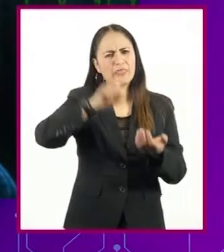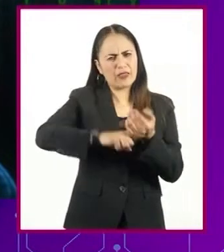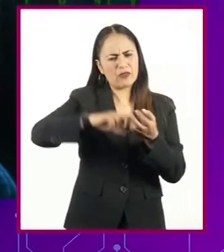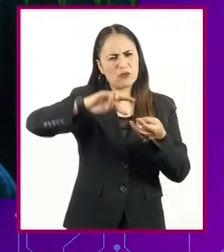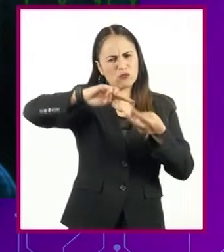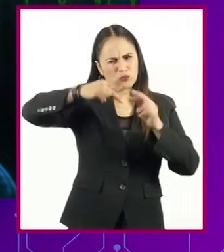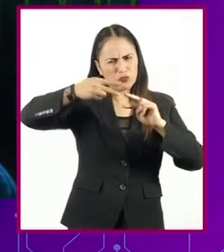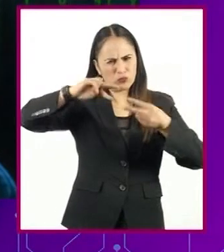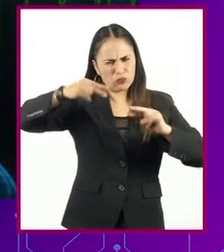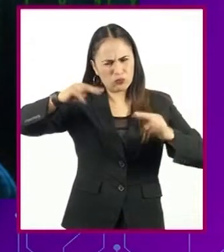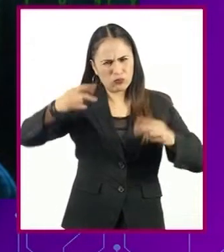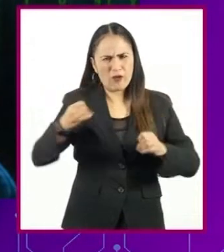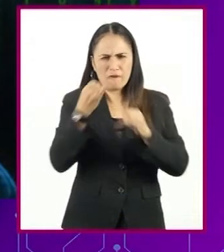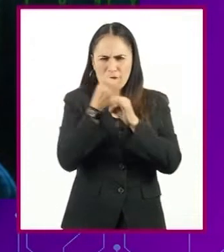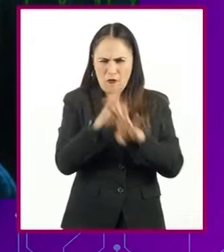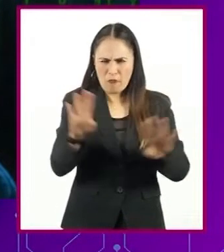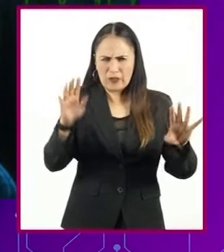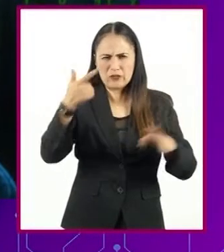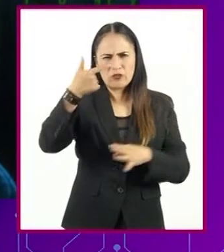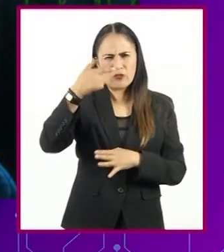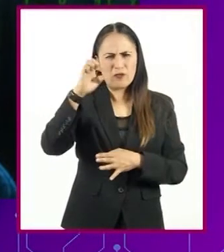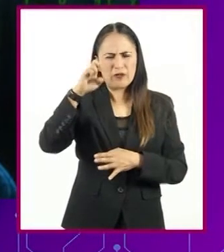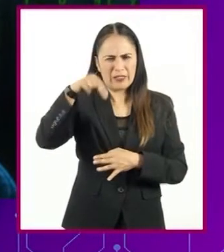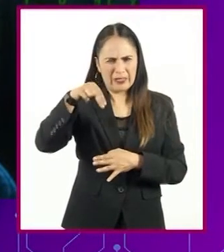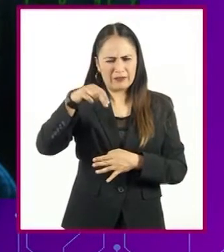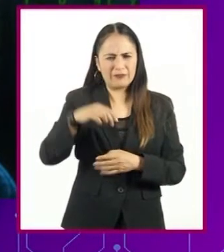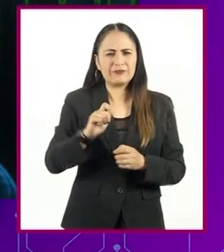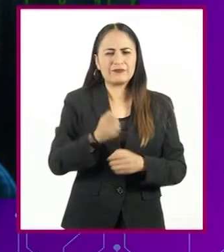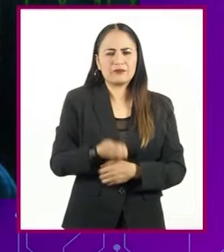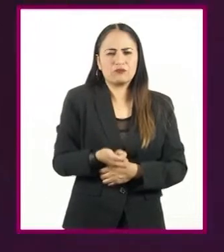nuestro código genético, nuestro genoma.